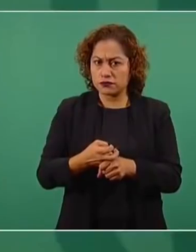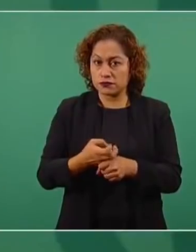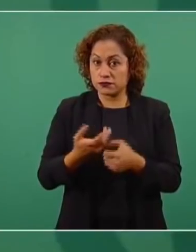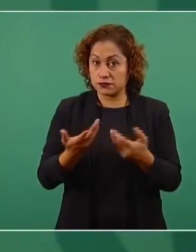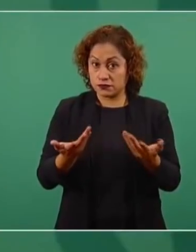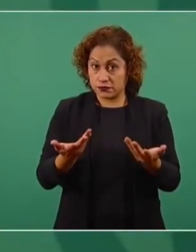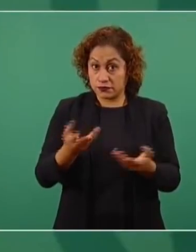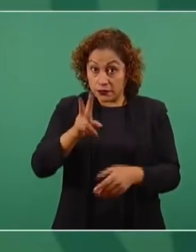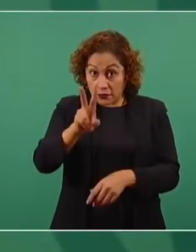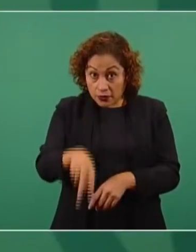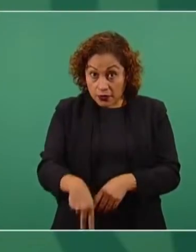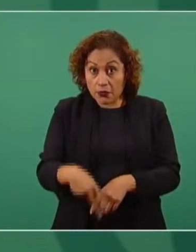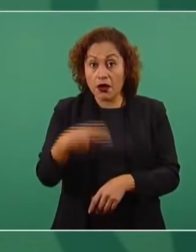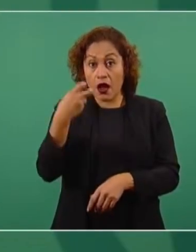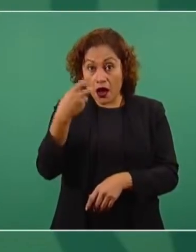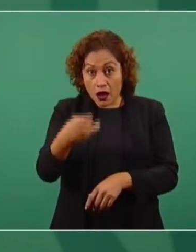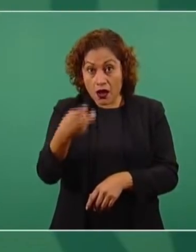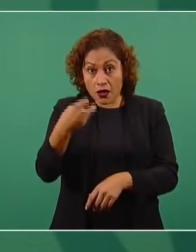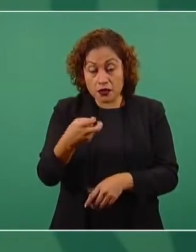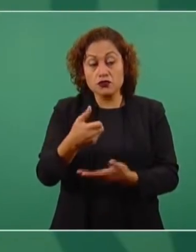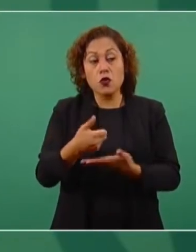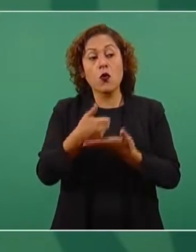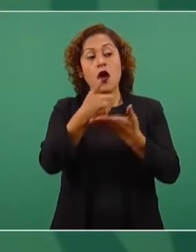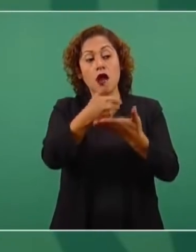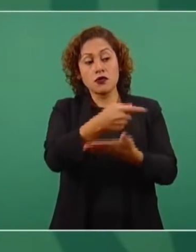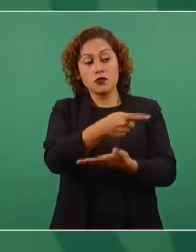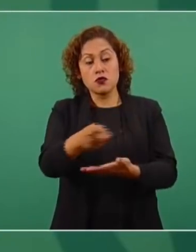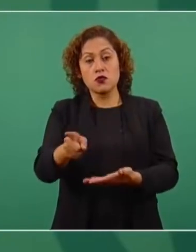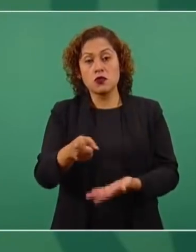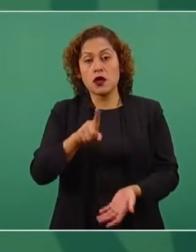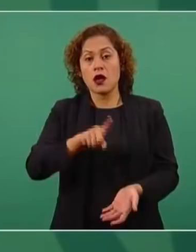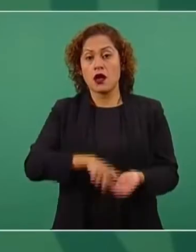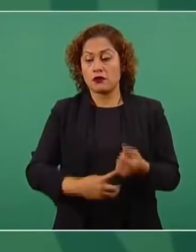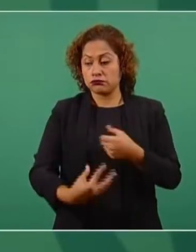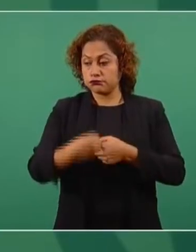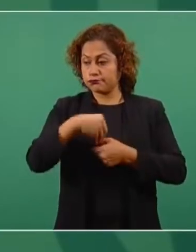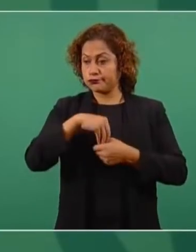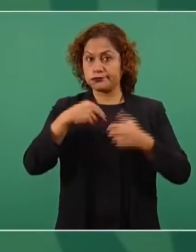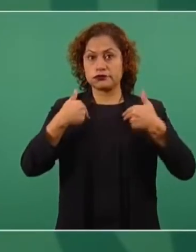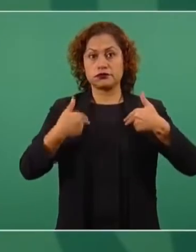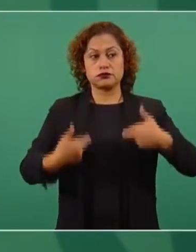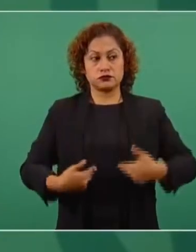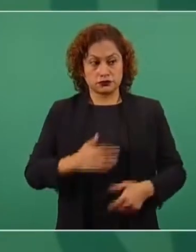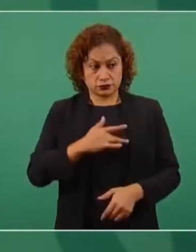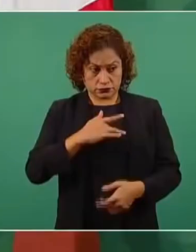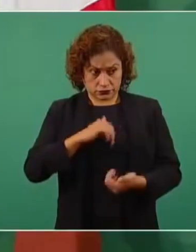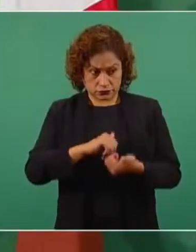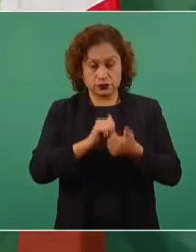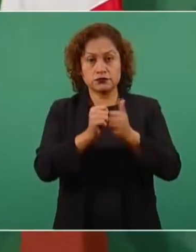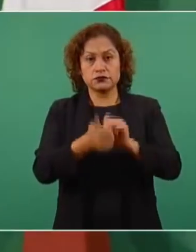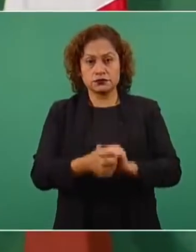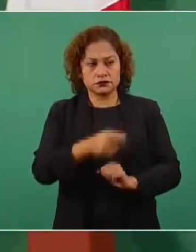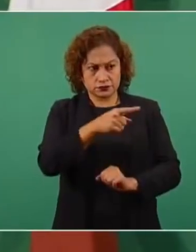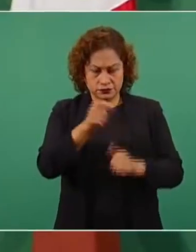para que se humanicen, para que piensen en los demás,